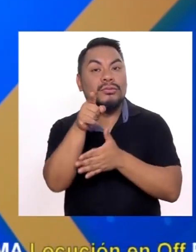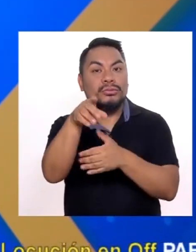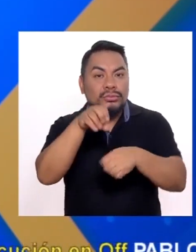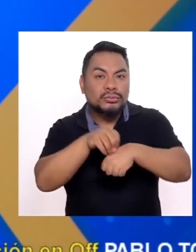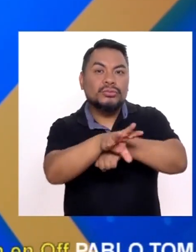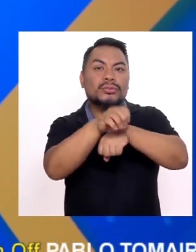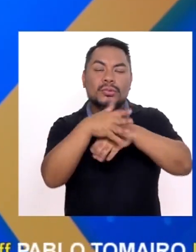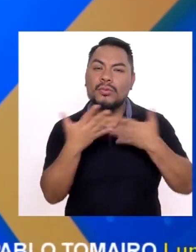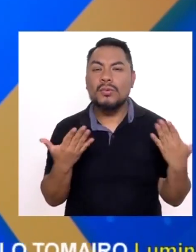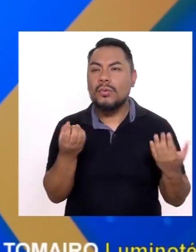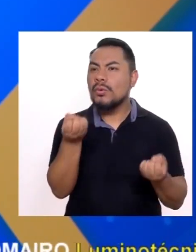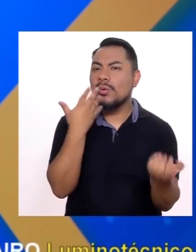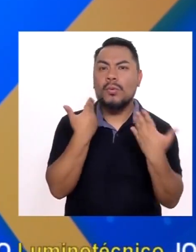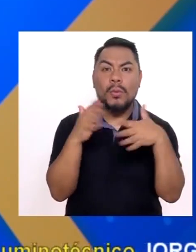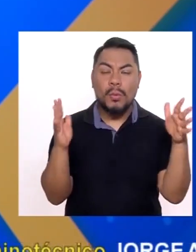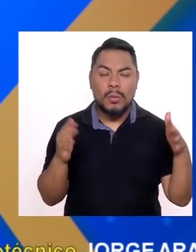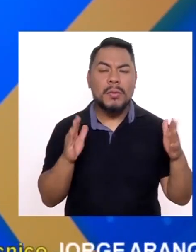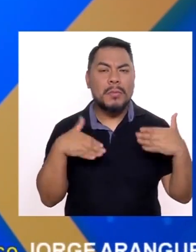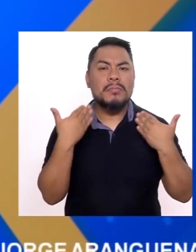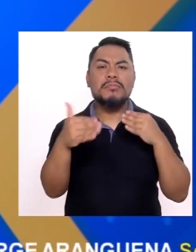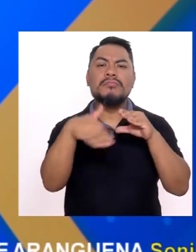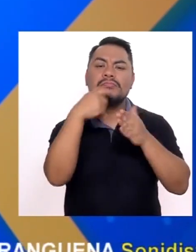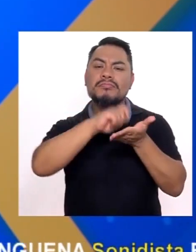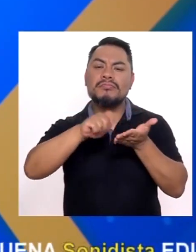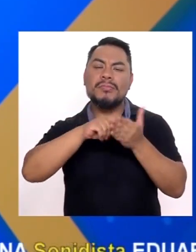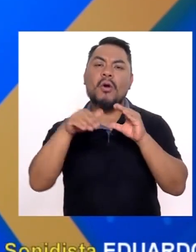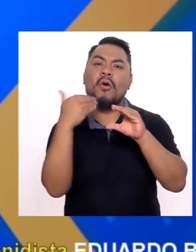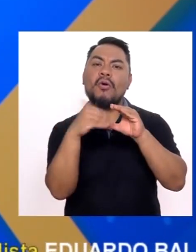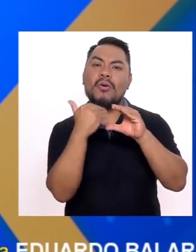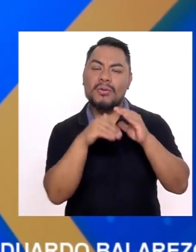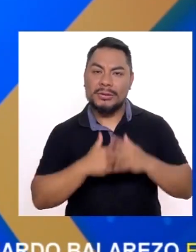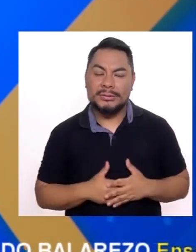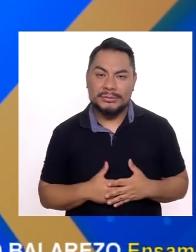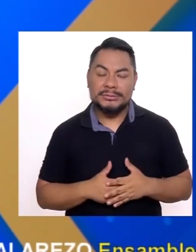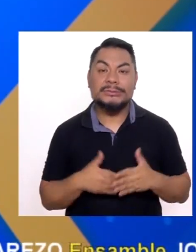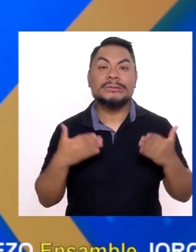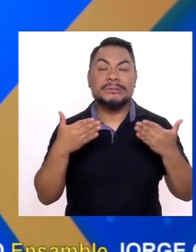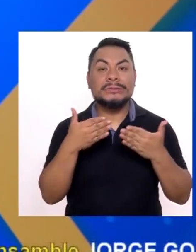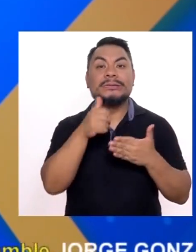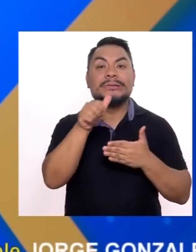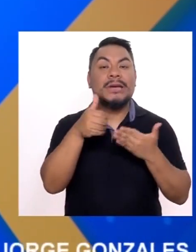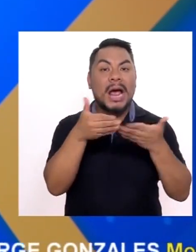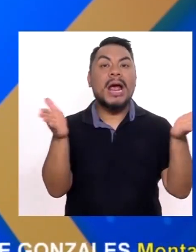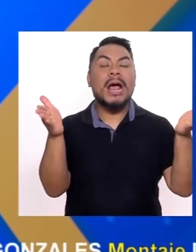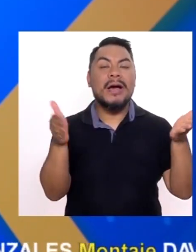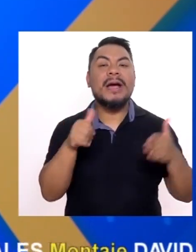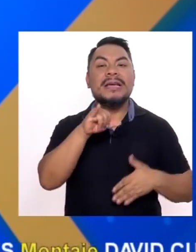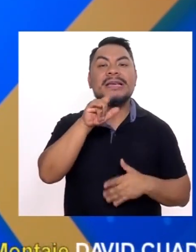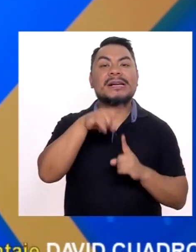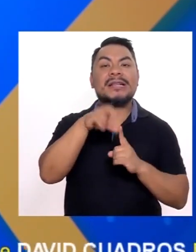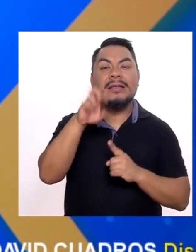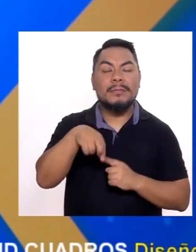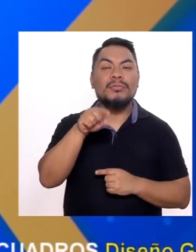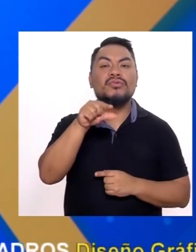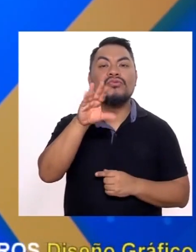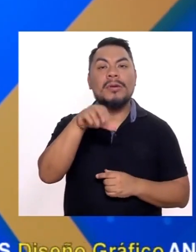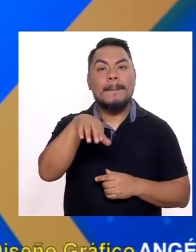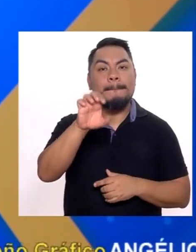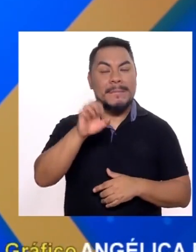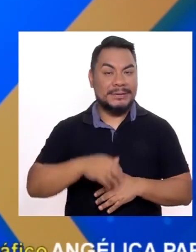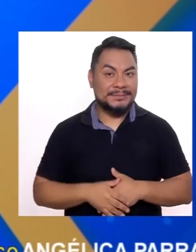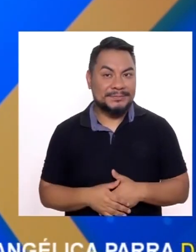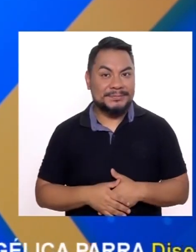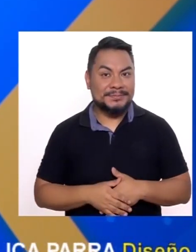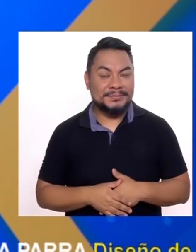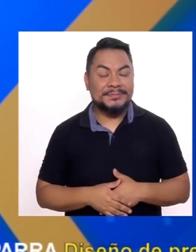si tienen sugerencias O comentarios Pueden escribir a nuestro correo electrónico Sinbarreras Arroba IRTP Punto Go